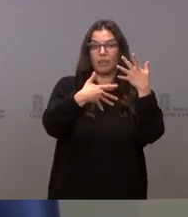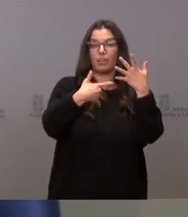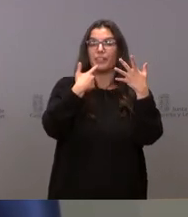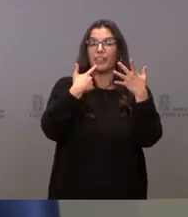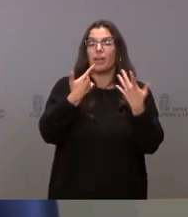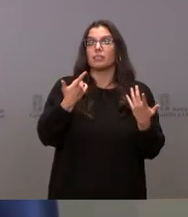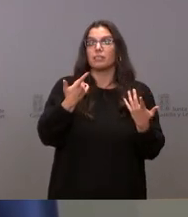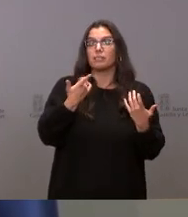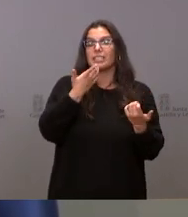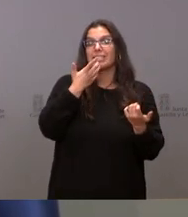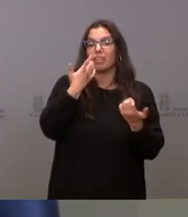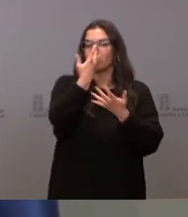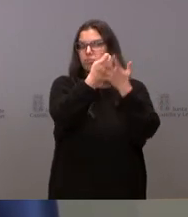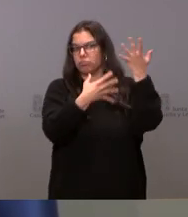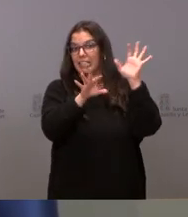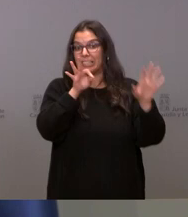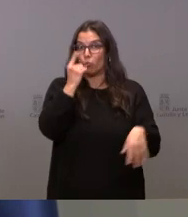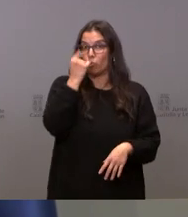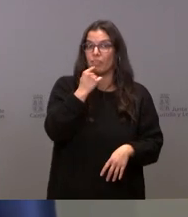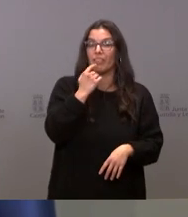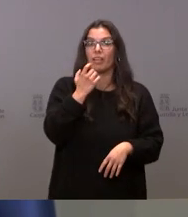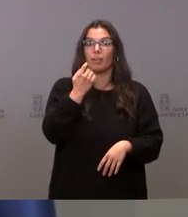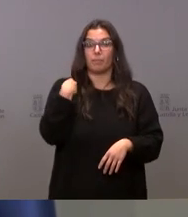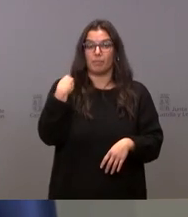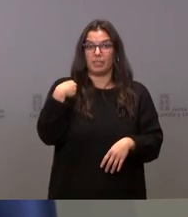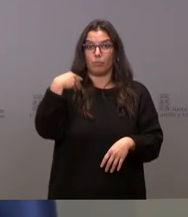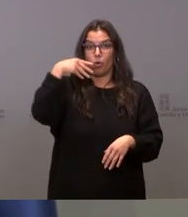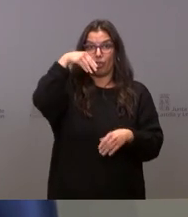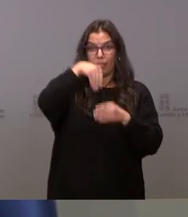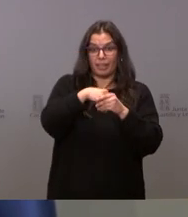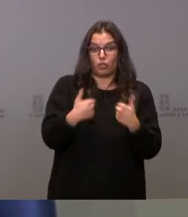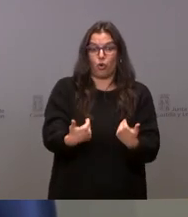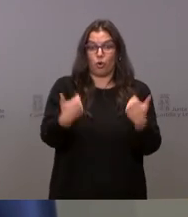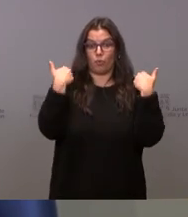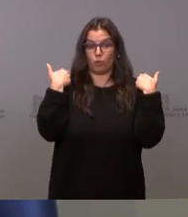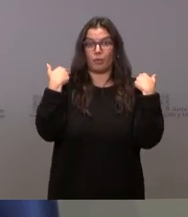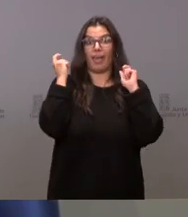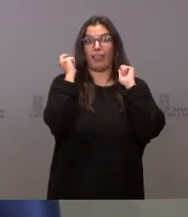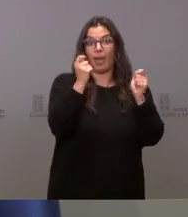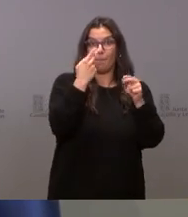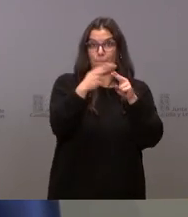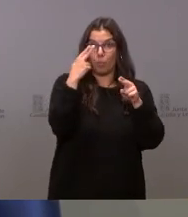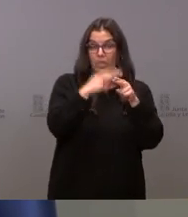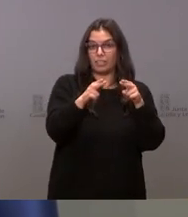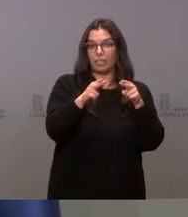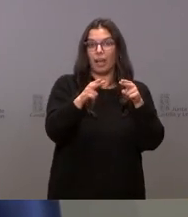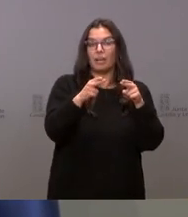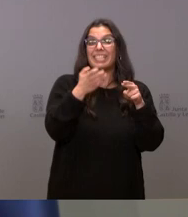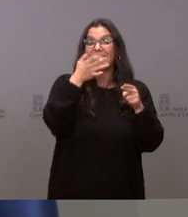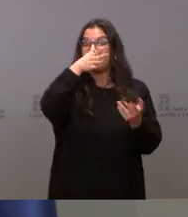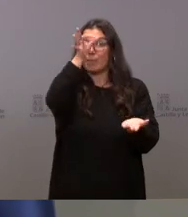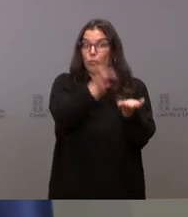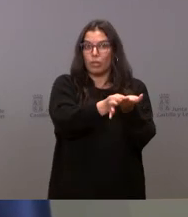entre otras cosas, no habría imputados en cargos de responsabilidad política. Eso se dijo